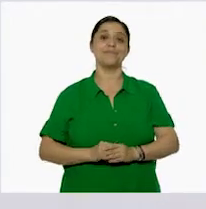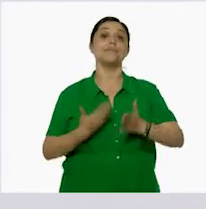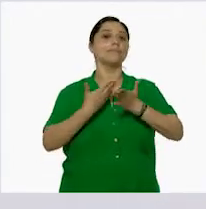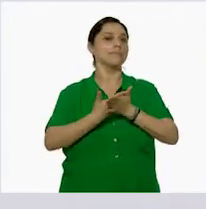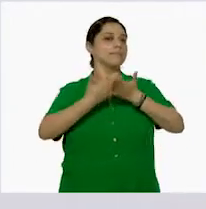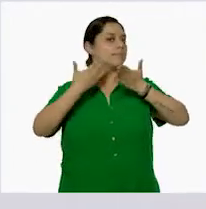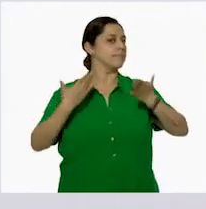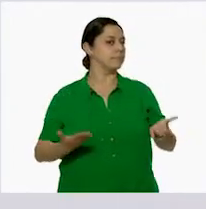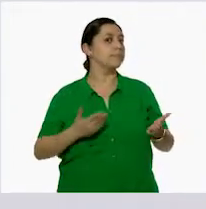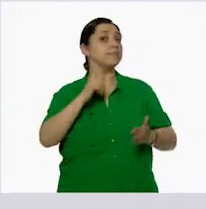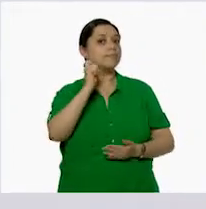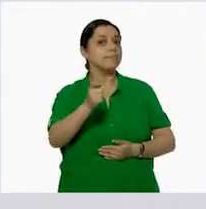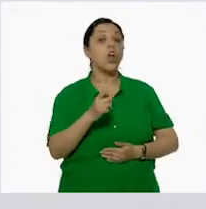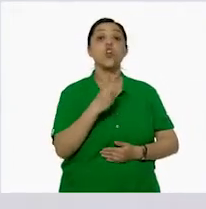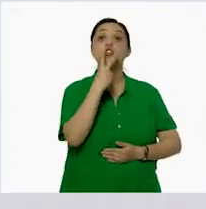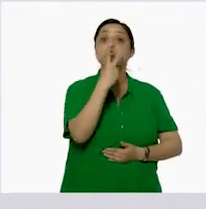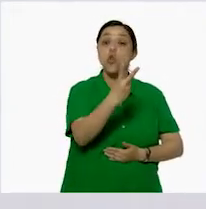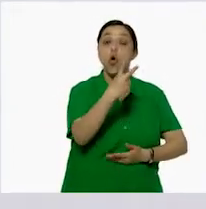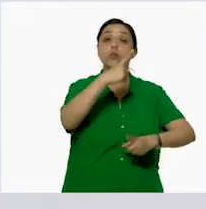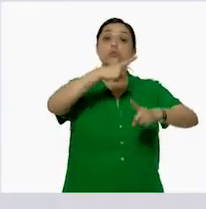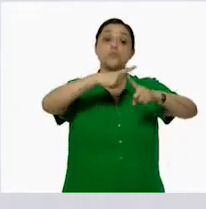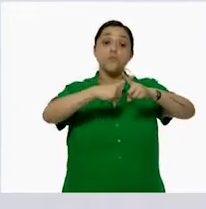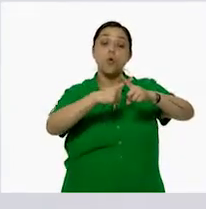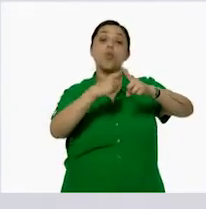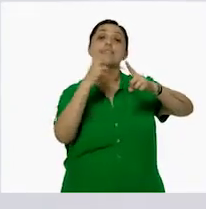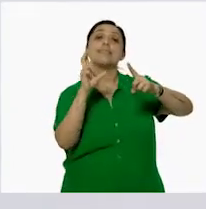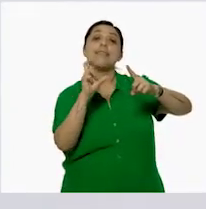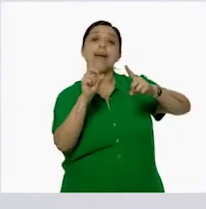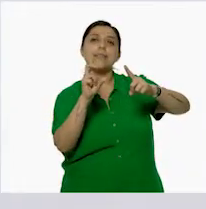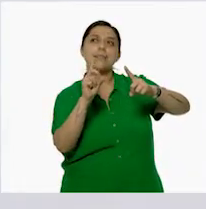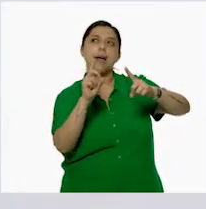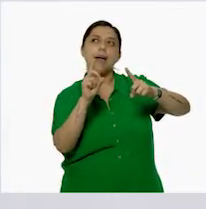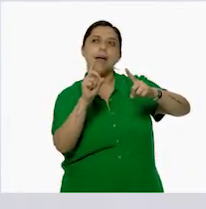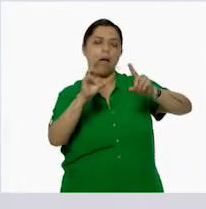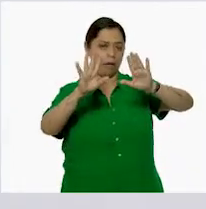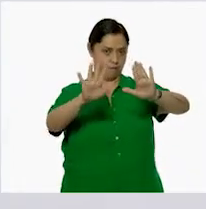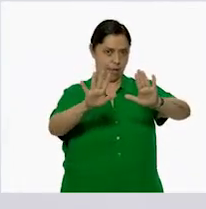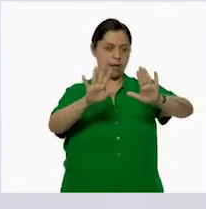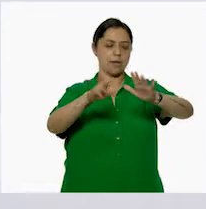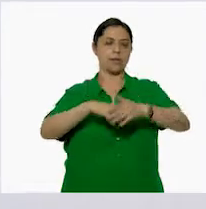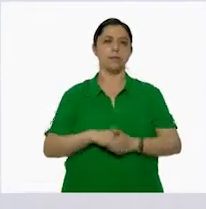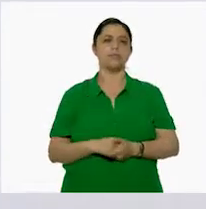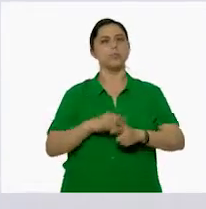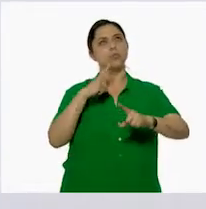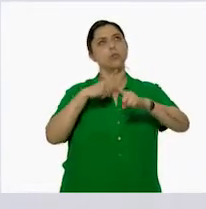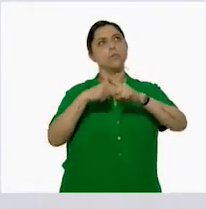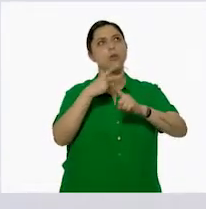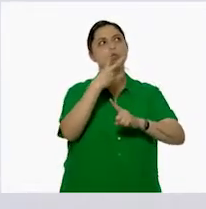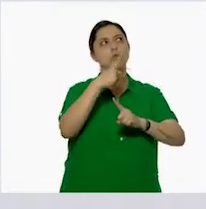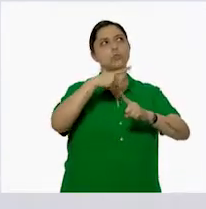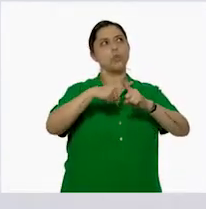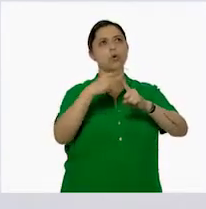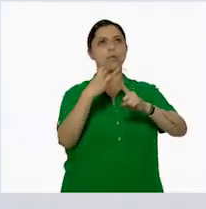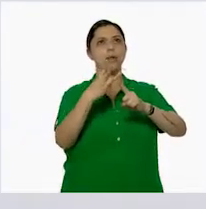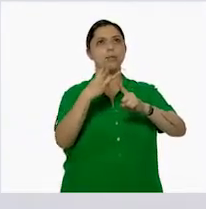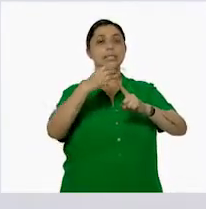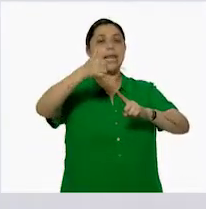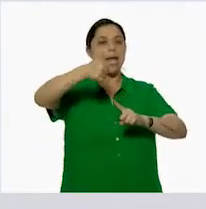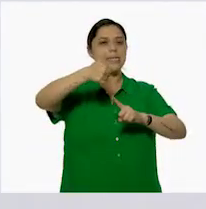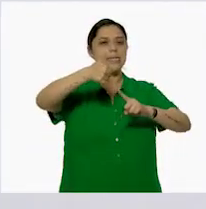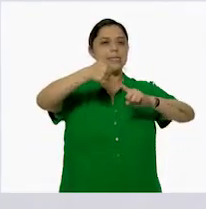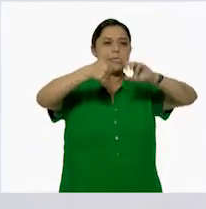les falta 2 por 30. 2 por 30. Pues vamos a ver, podemos multiplicar. 2 por 3 son 6.